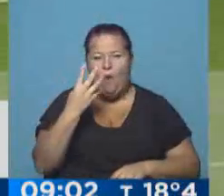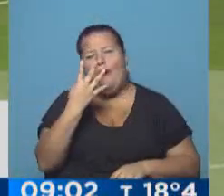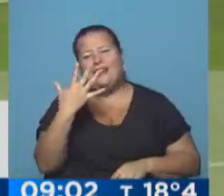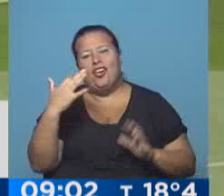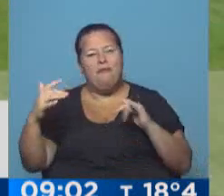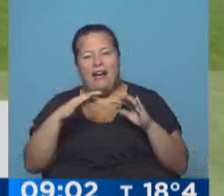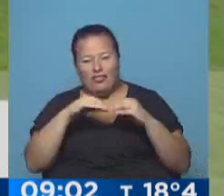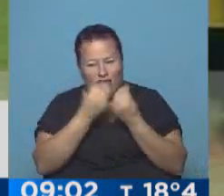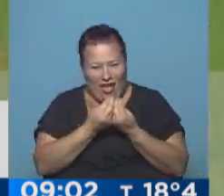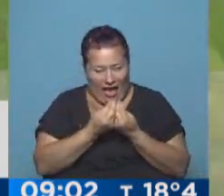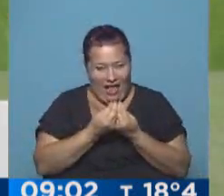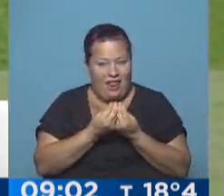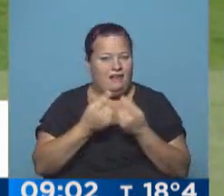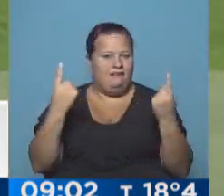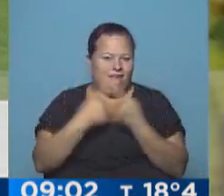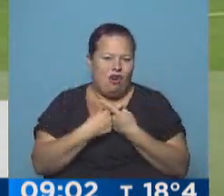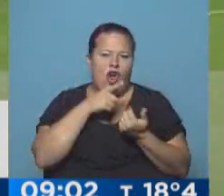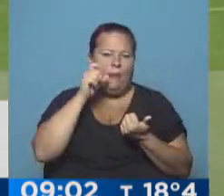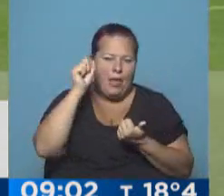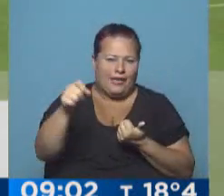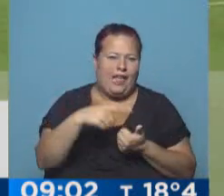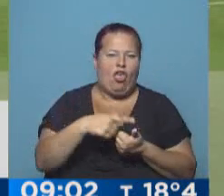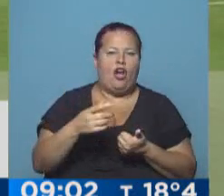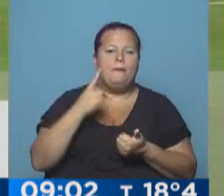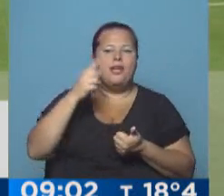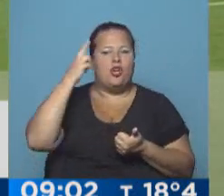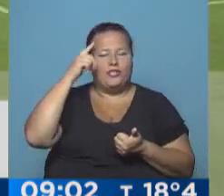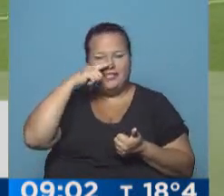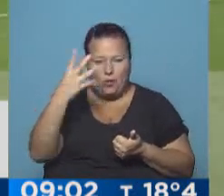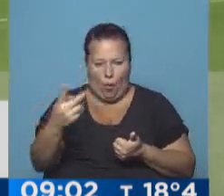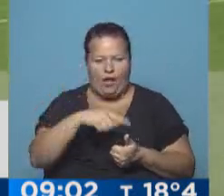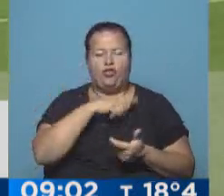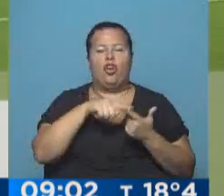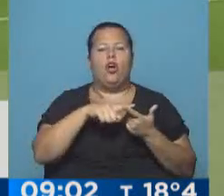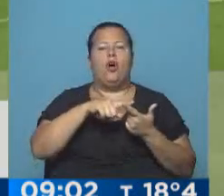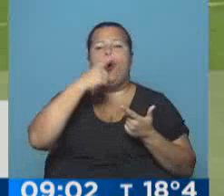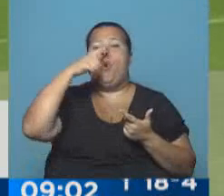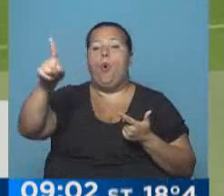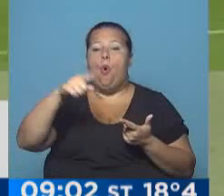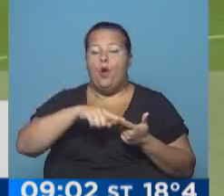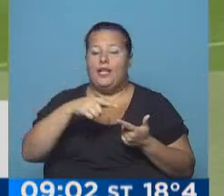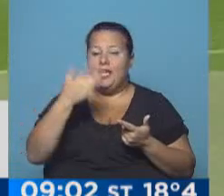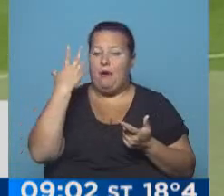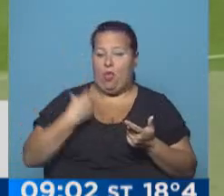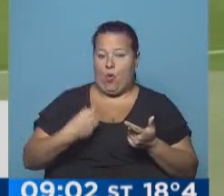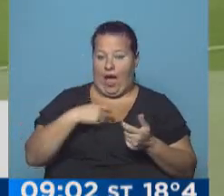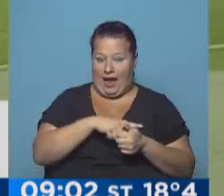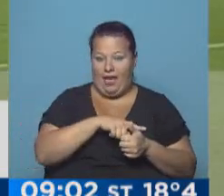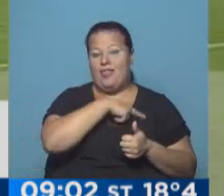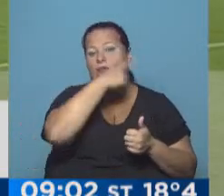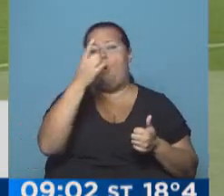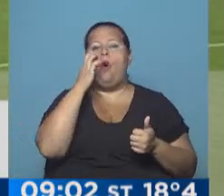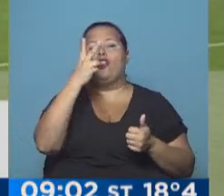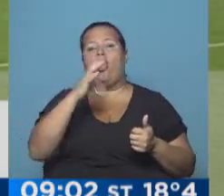partidos que han tenido, recordamos, se han enfrentado en la Copa Libertadores de 1974, la última que había jugado Huracán después de esos